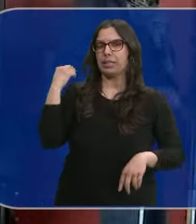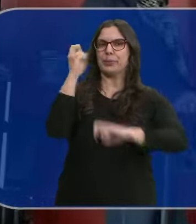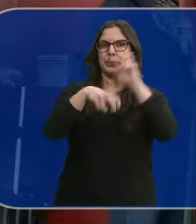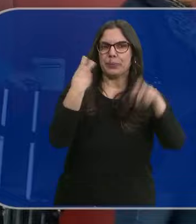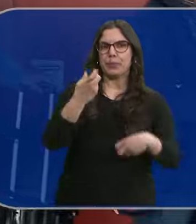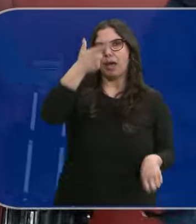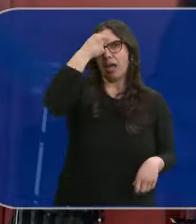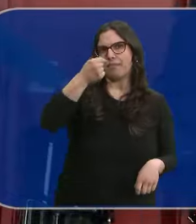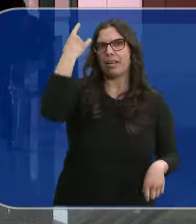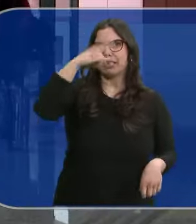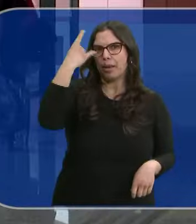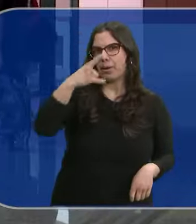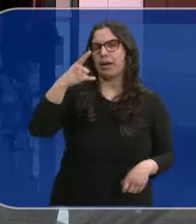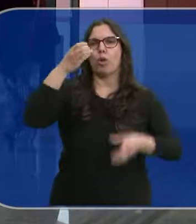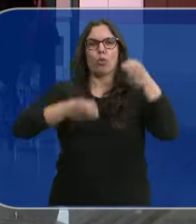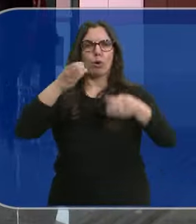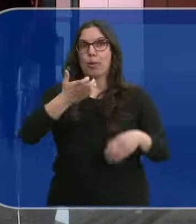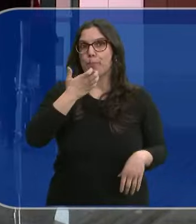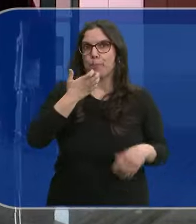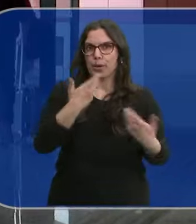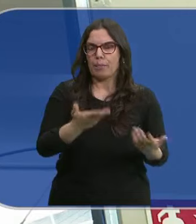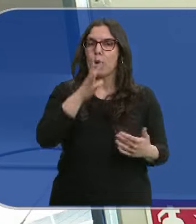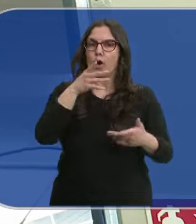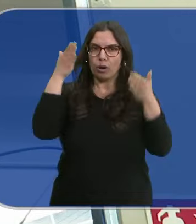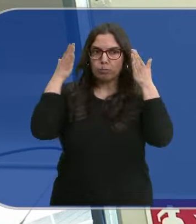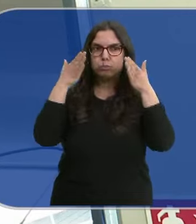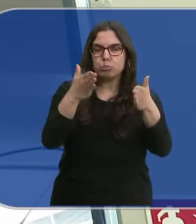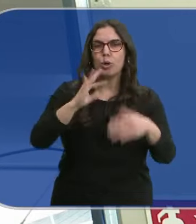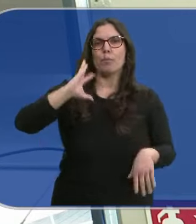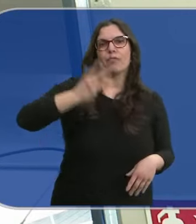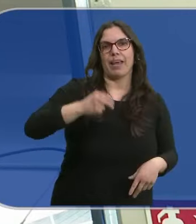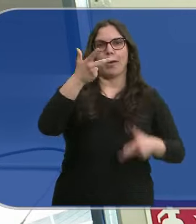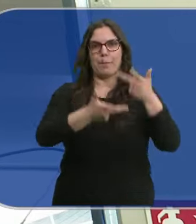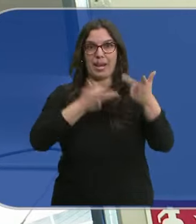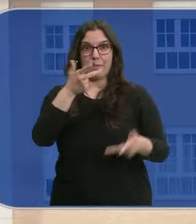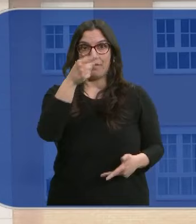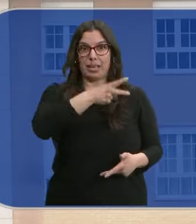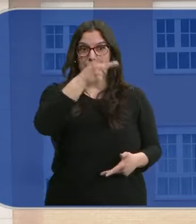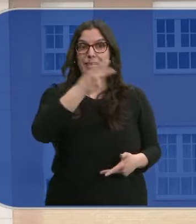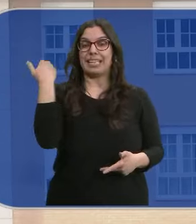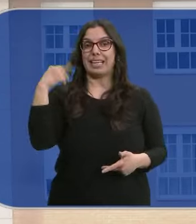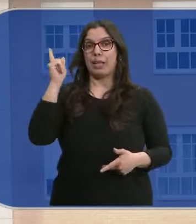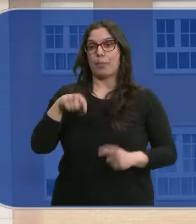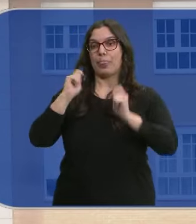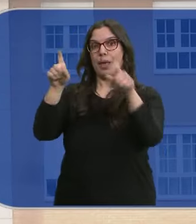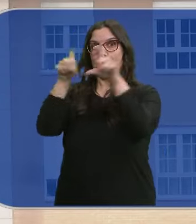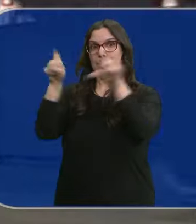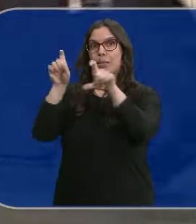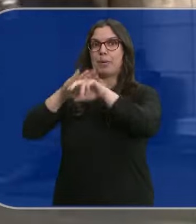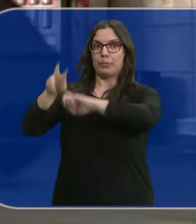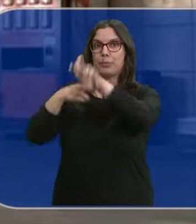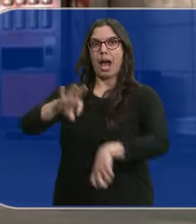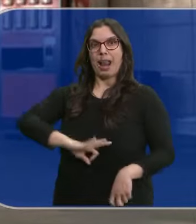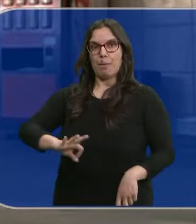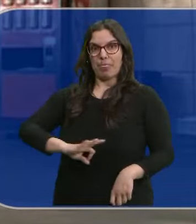renovado las de Ávila, Salamanca o Ciudad Rodrigo. Se trabaja ahora en Ponferrada y Benavente y adjudicada está la de Almazán.